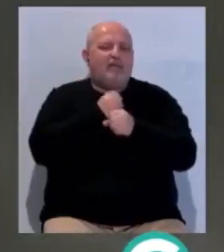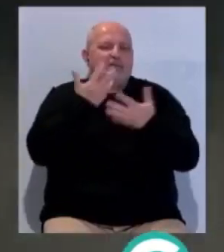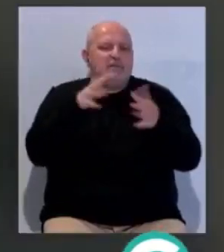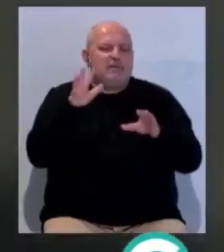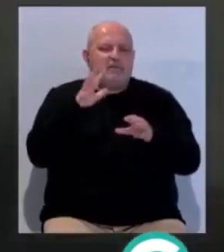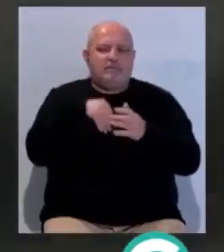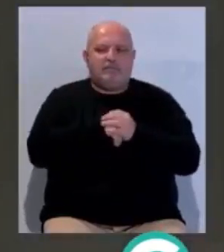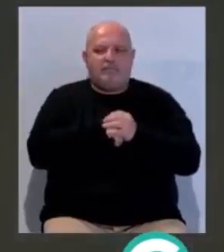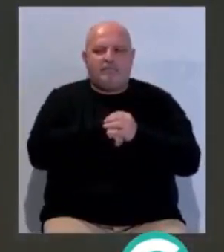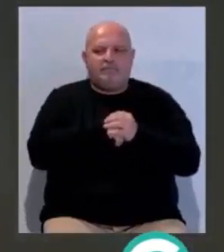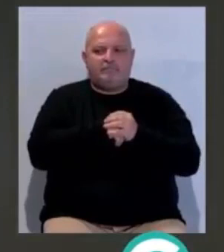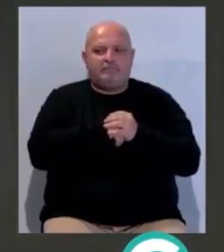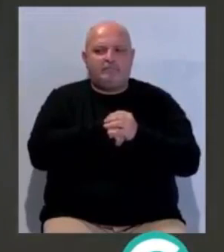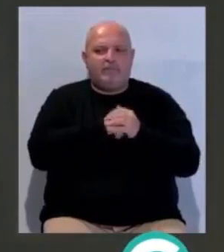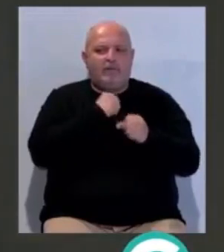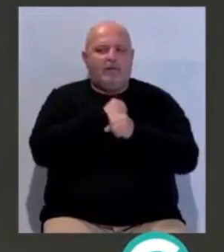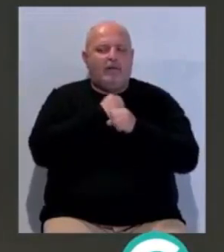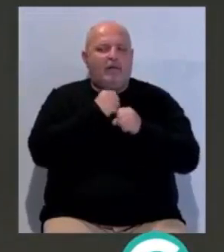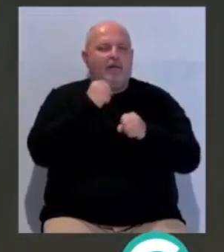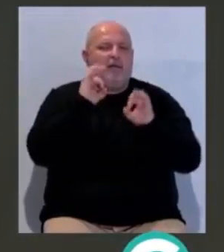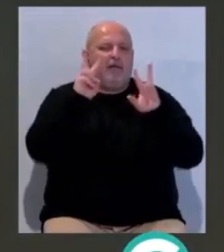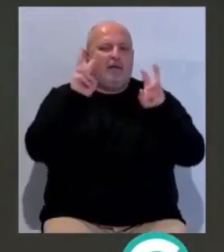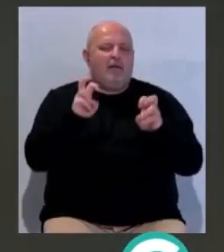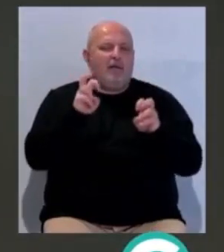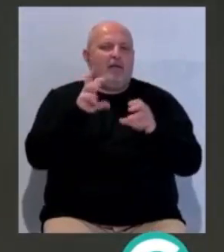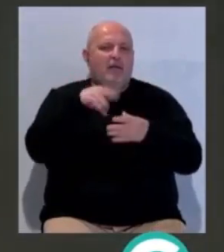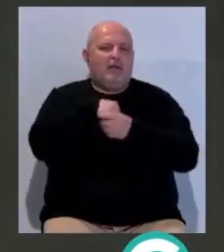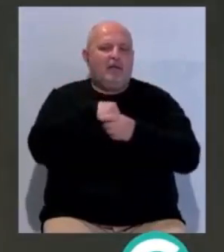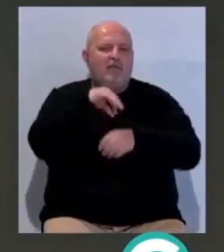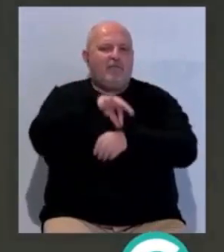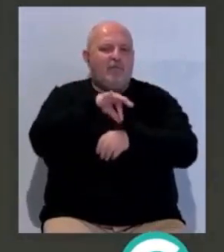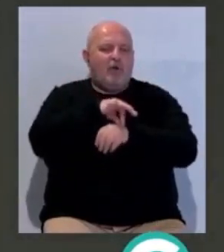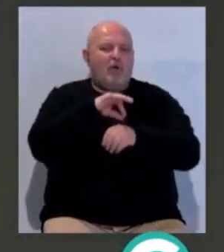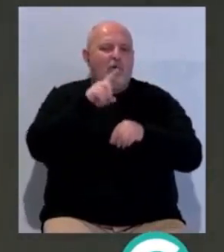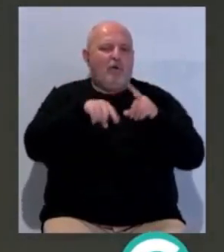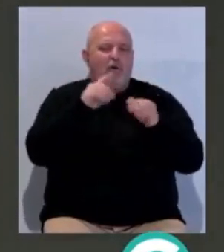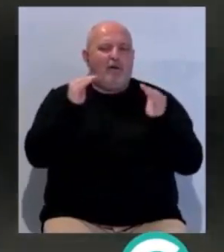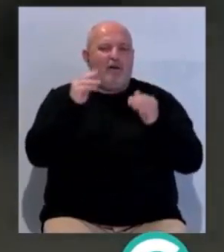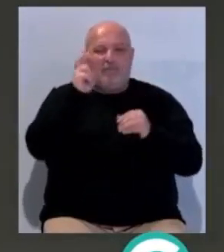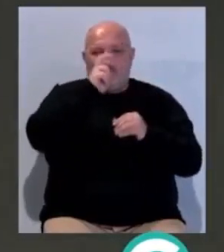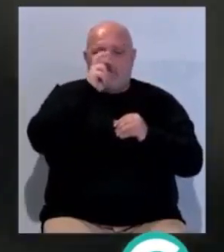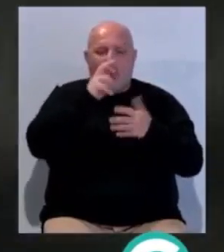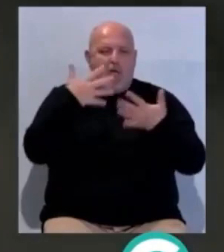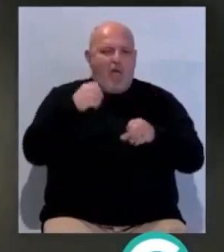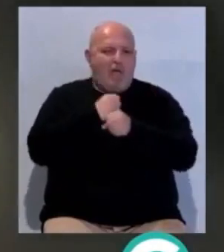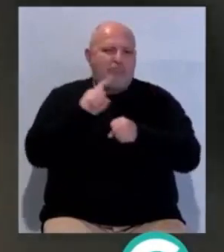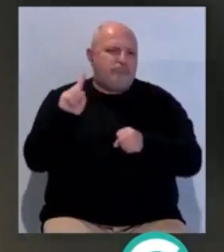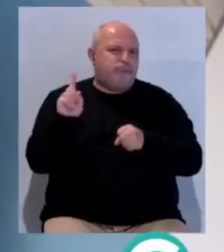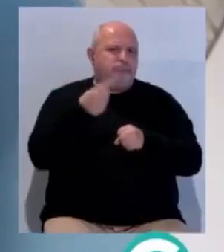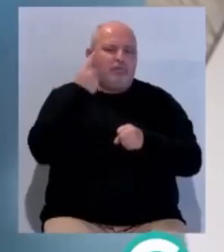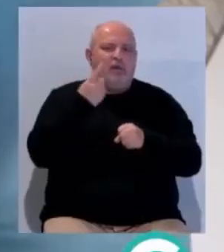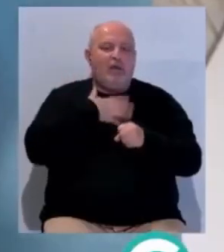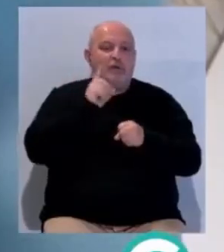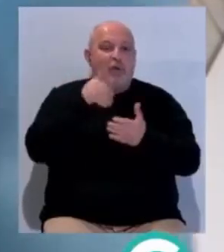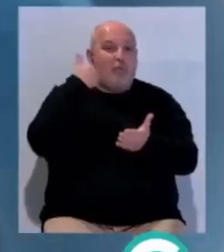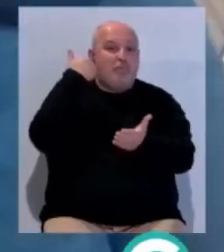encontraban enfermas o incluso durante la menstruación y eran amenazadas con